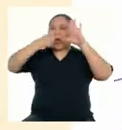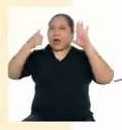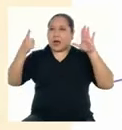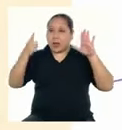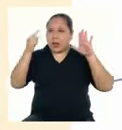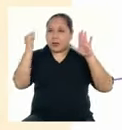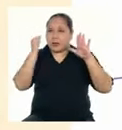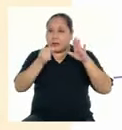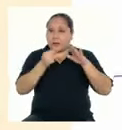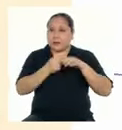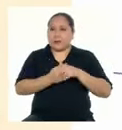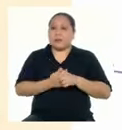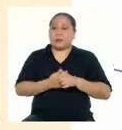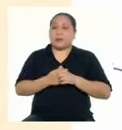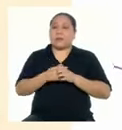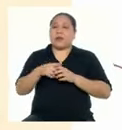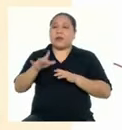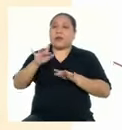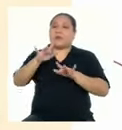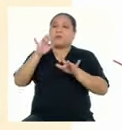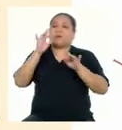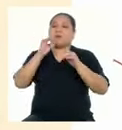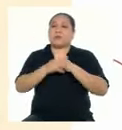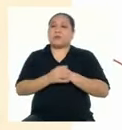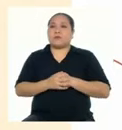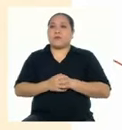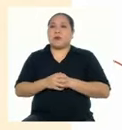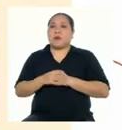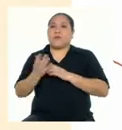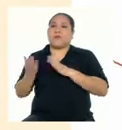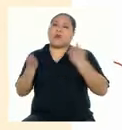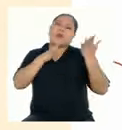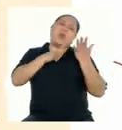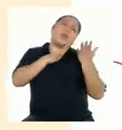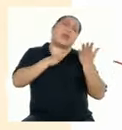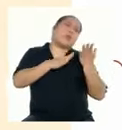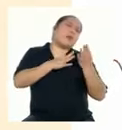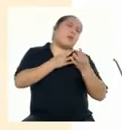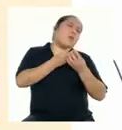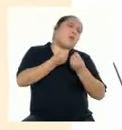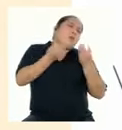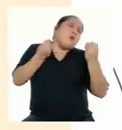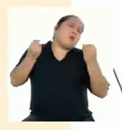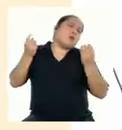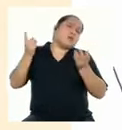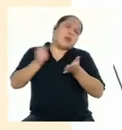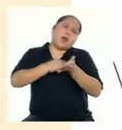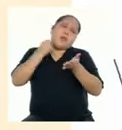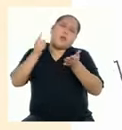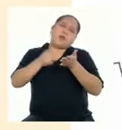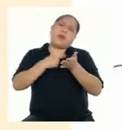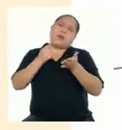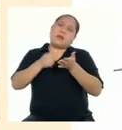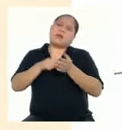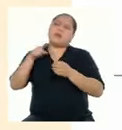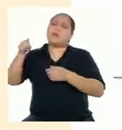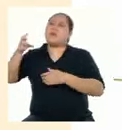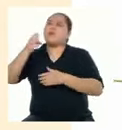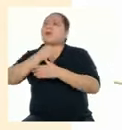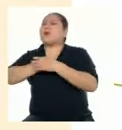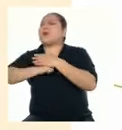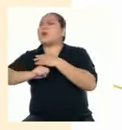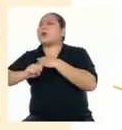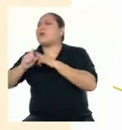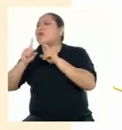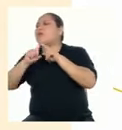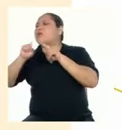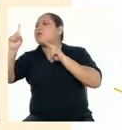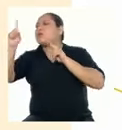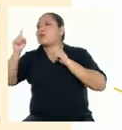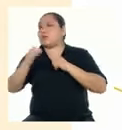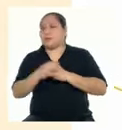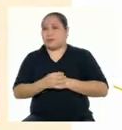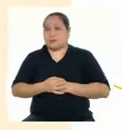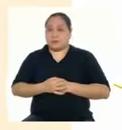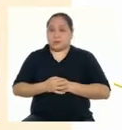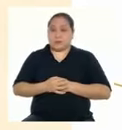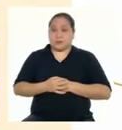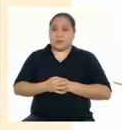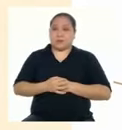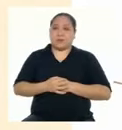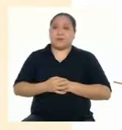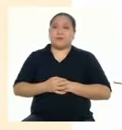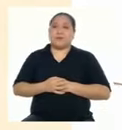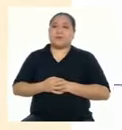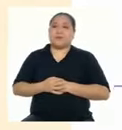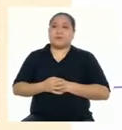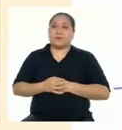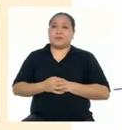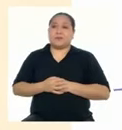Con el fin de destacarlo Morir mil muertes por el hijo ausente Verso de Matilde Real